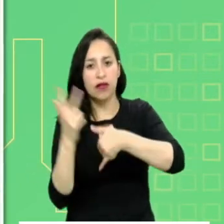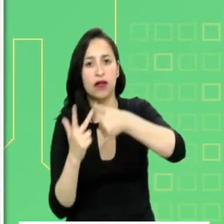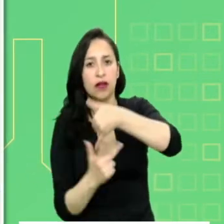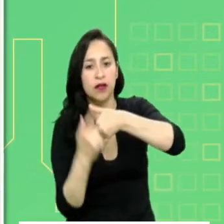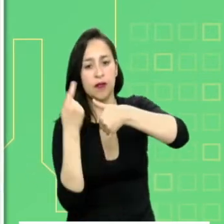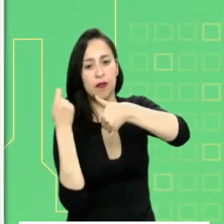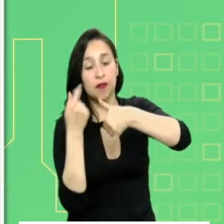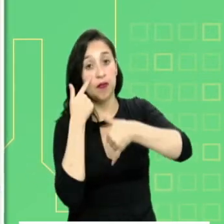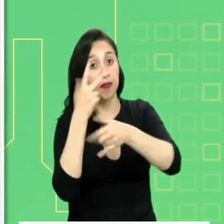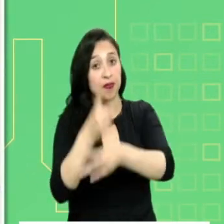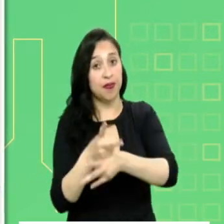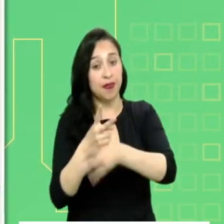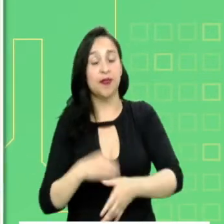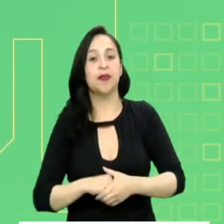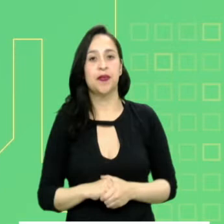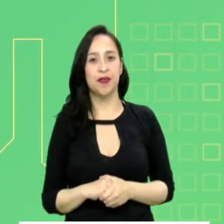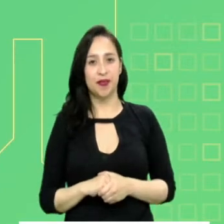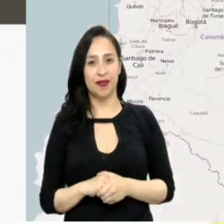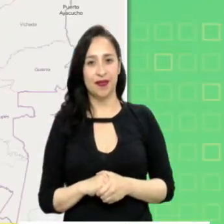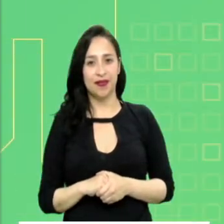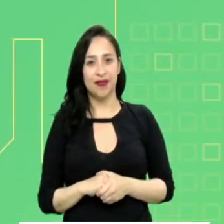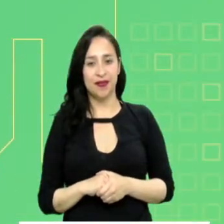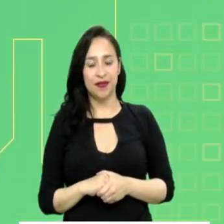regiones Andina, Caribe y Orinoquía.